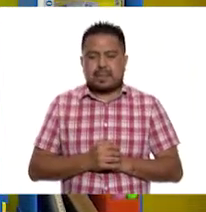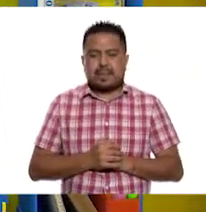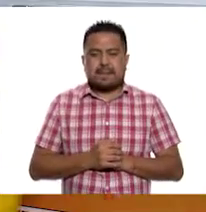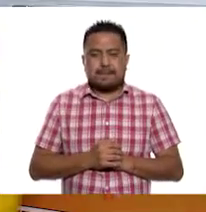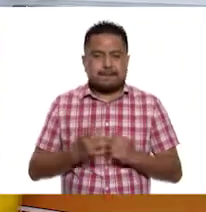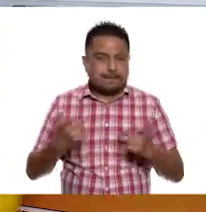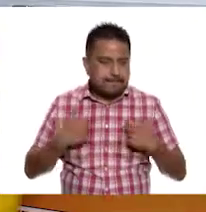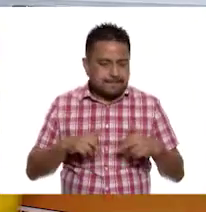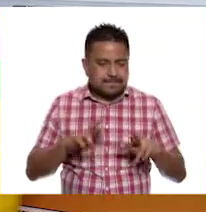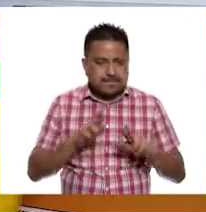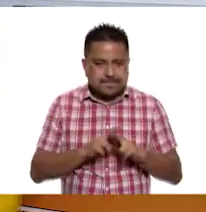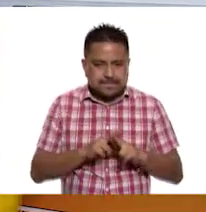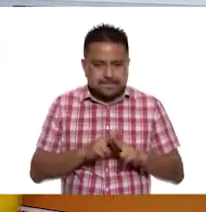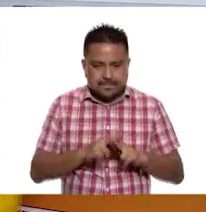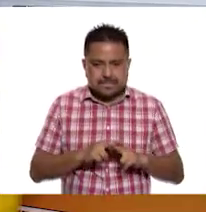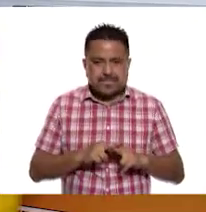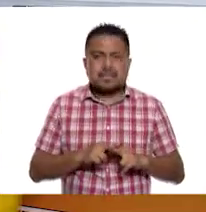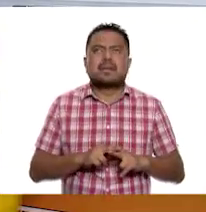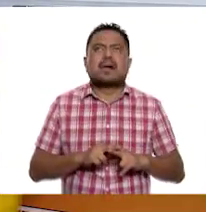Maestra.